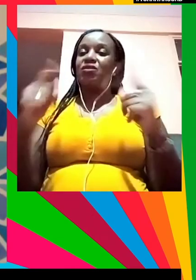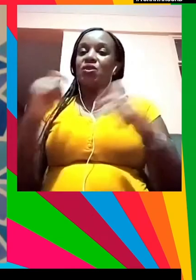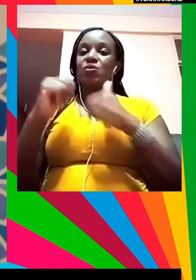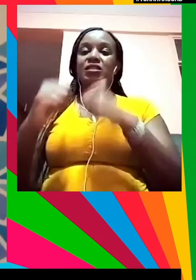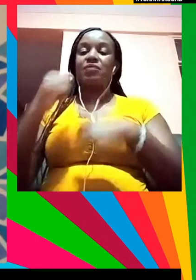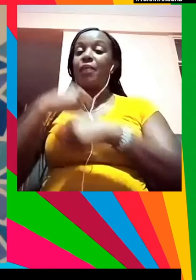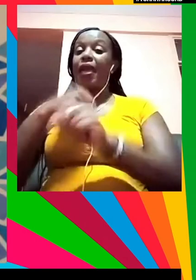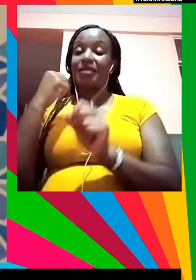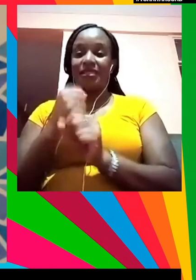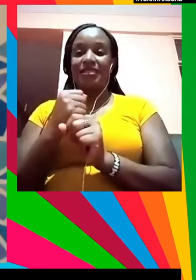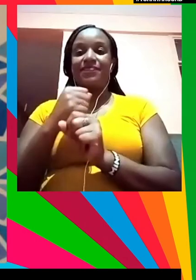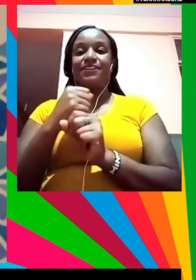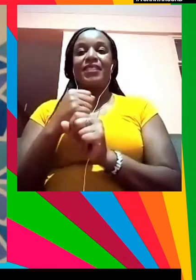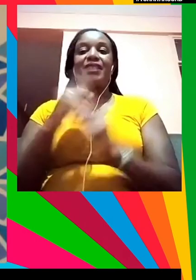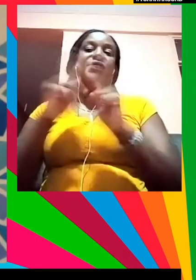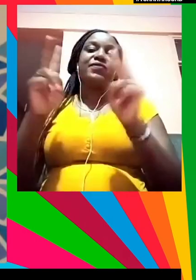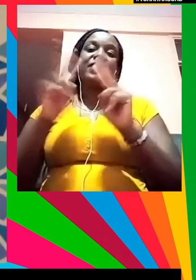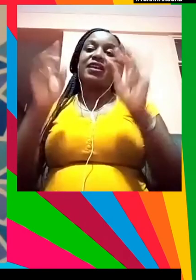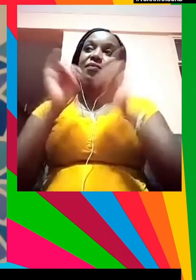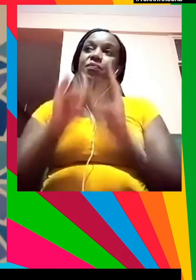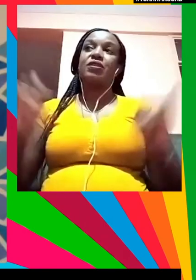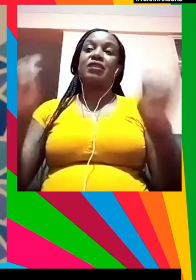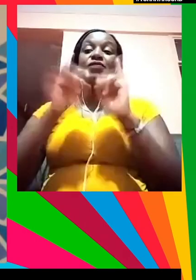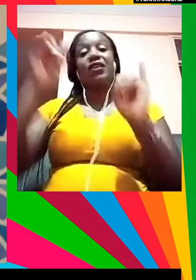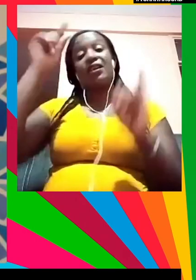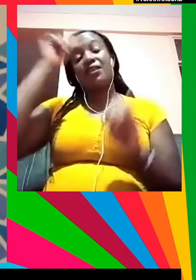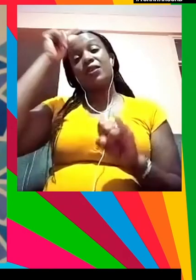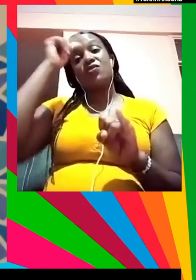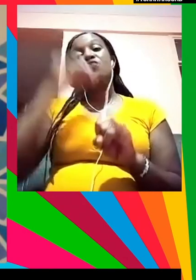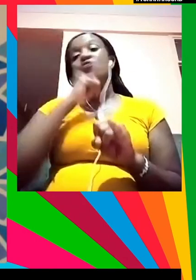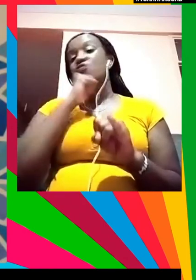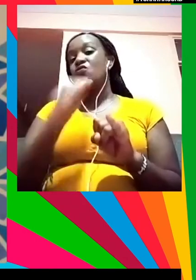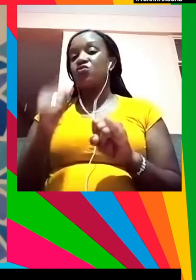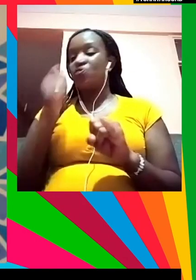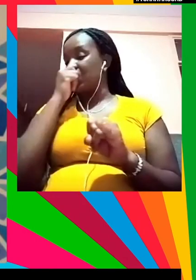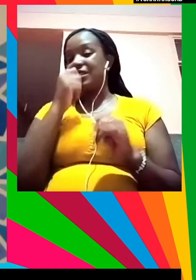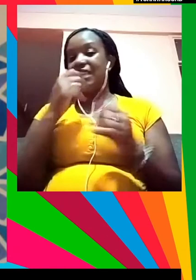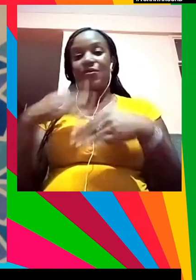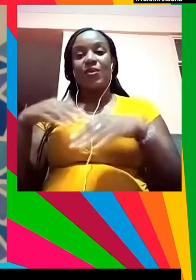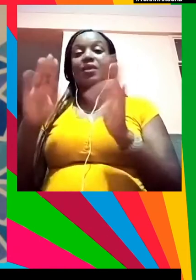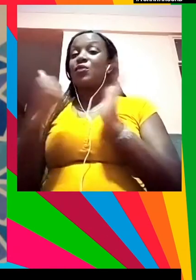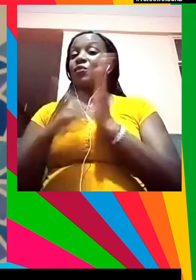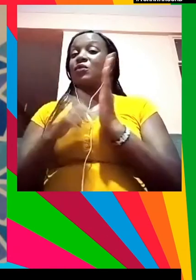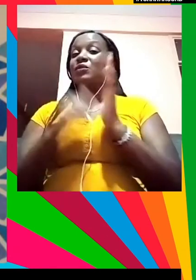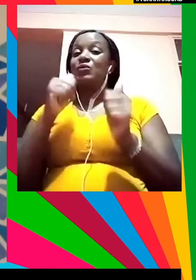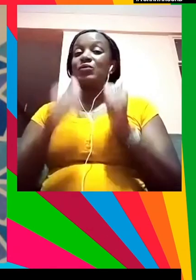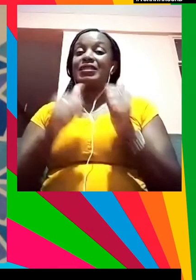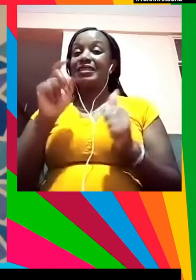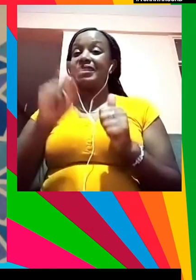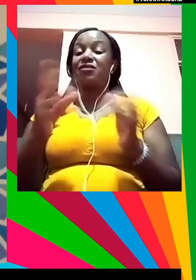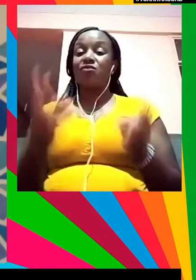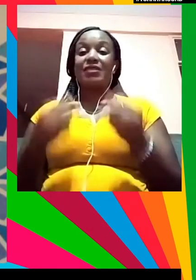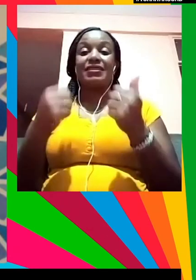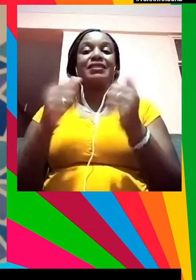que hace que sea más importante para los gobiernos tratar estos problemas de forma urgente y esto es lo más importante